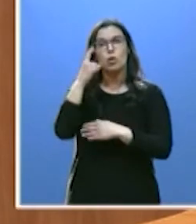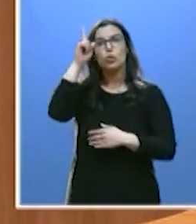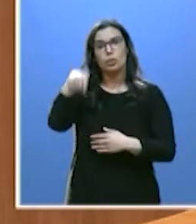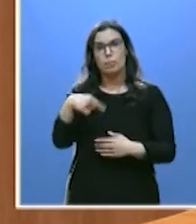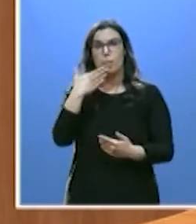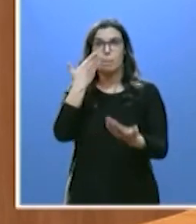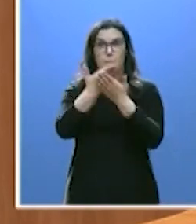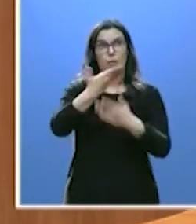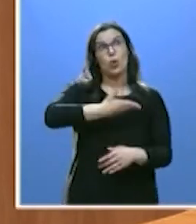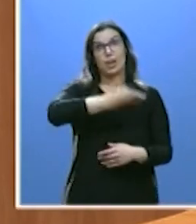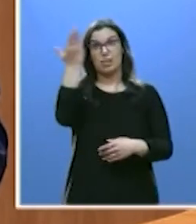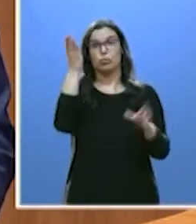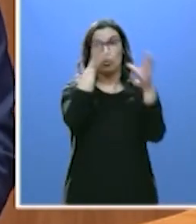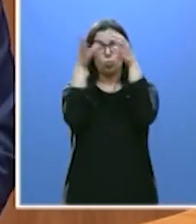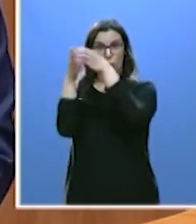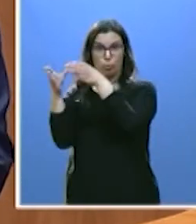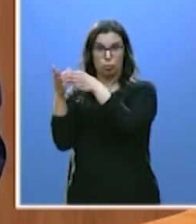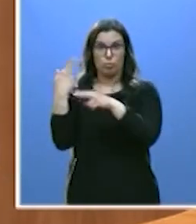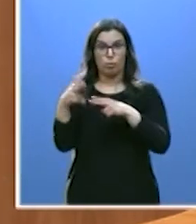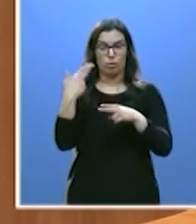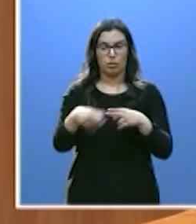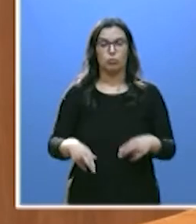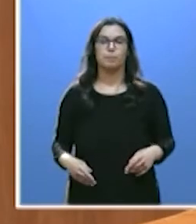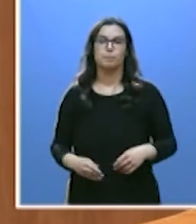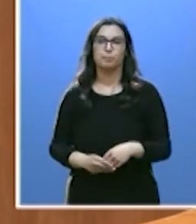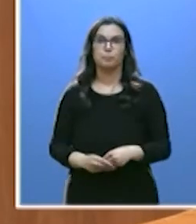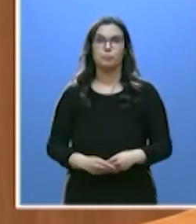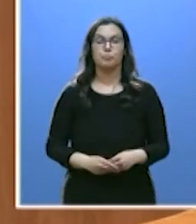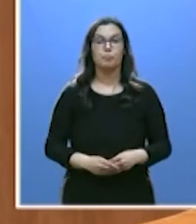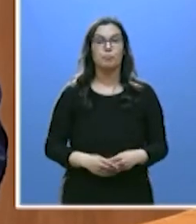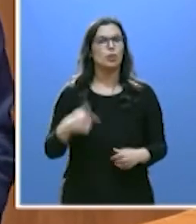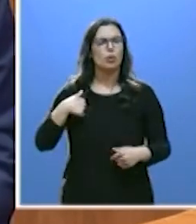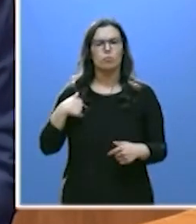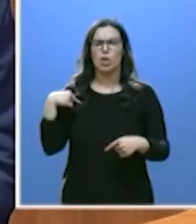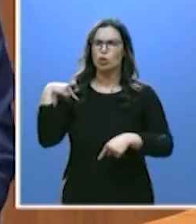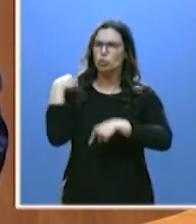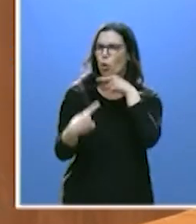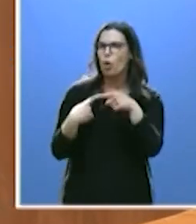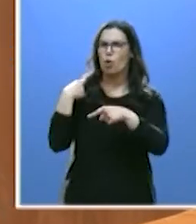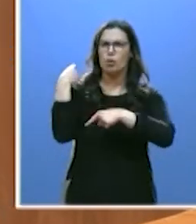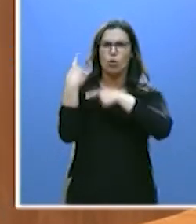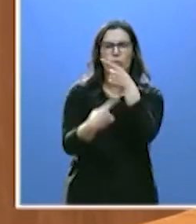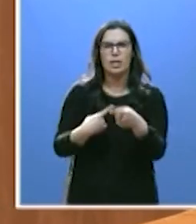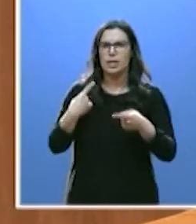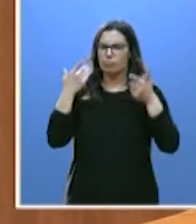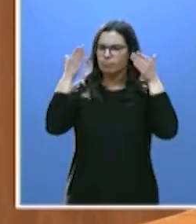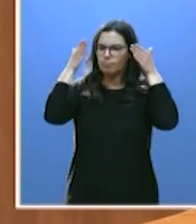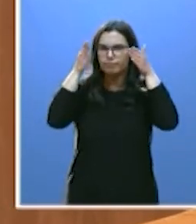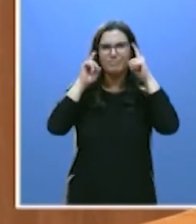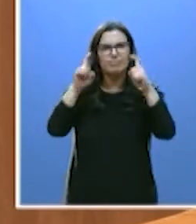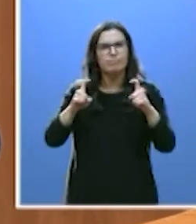al resto de los grupos de esta Cámara. Me entrego diariamente a mi responsabilidad